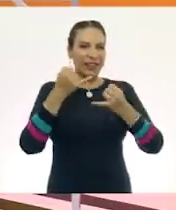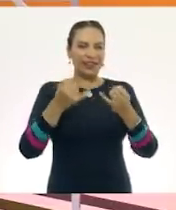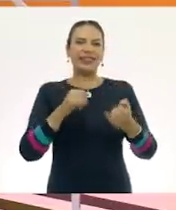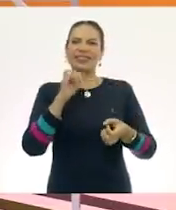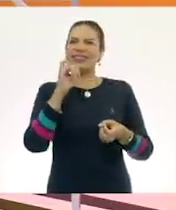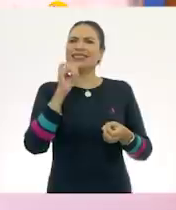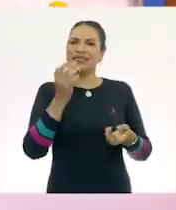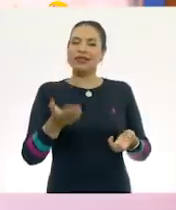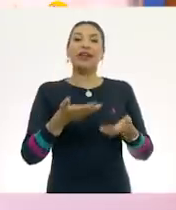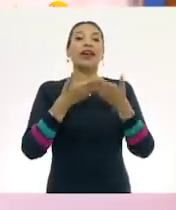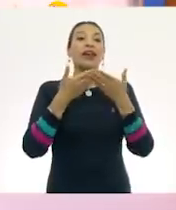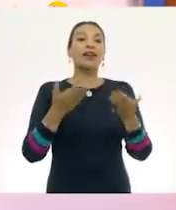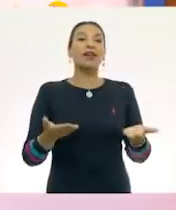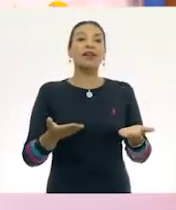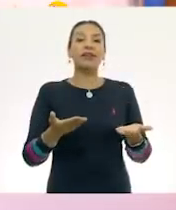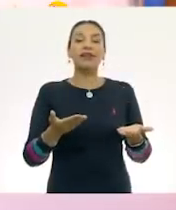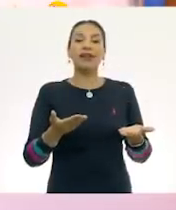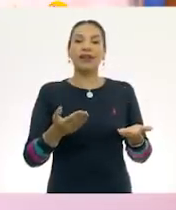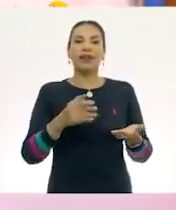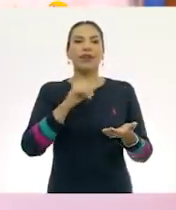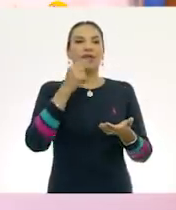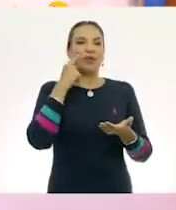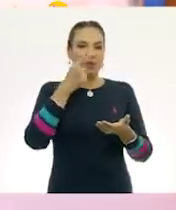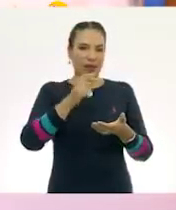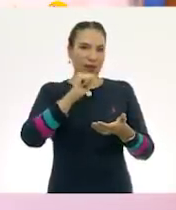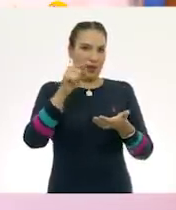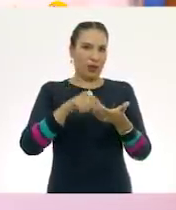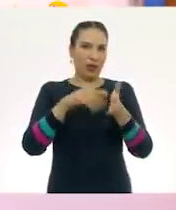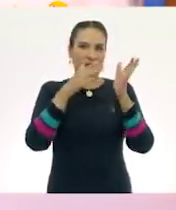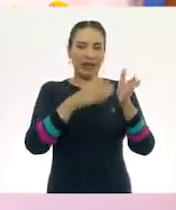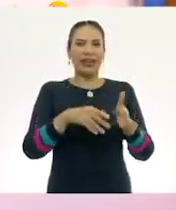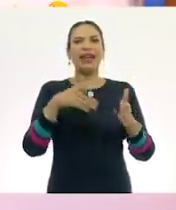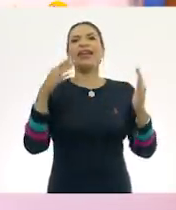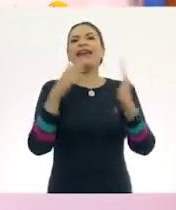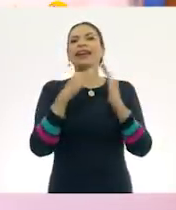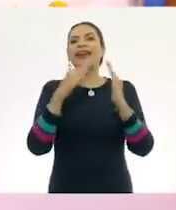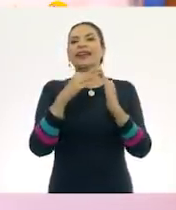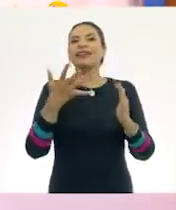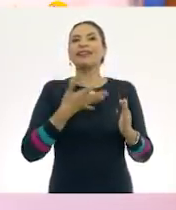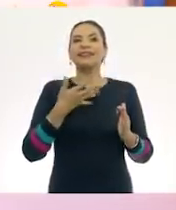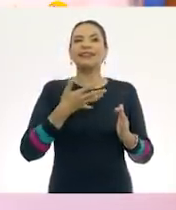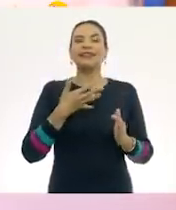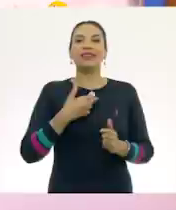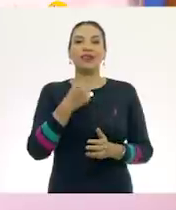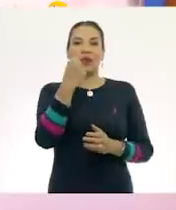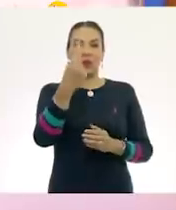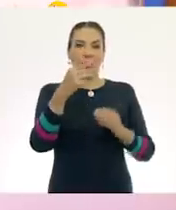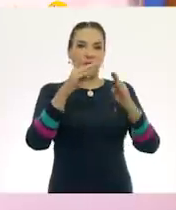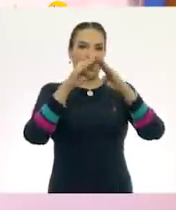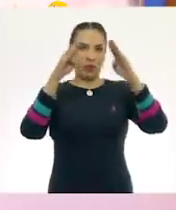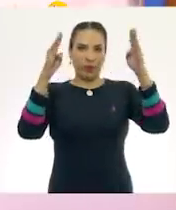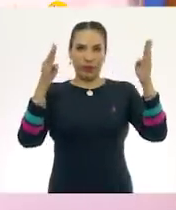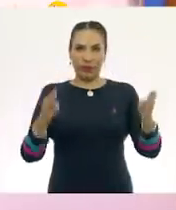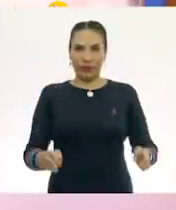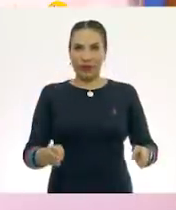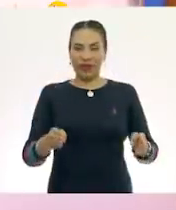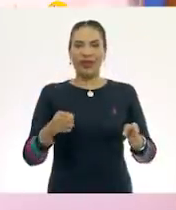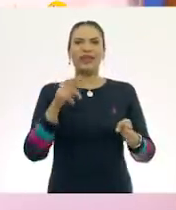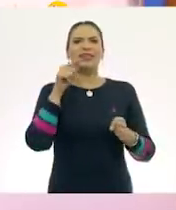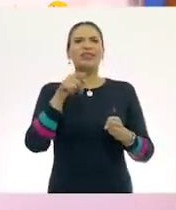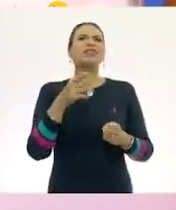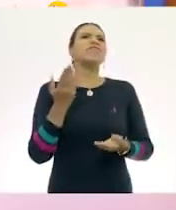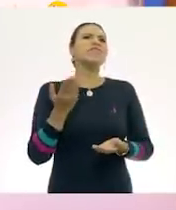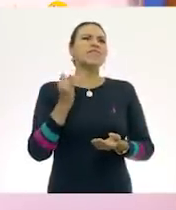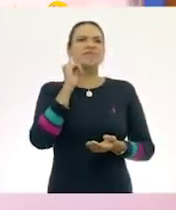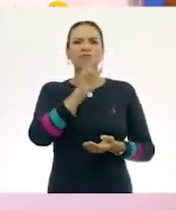¡Sí! Bien, vamos por acá, de este lado. En casita yo tengo un mueble que se